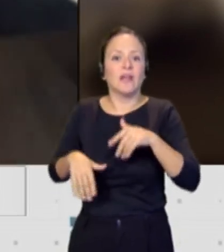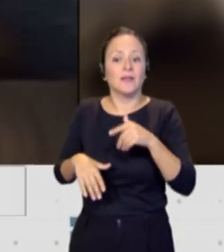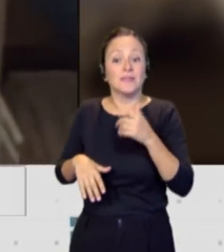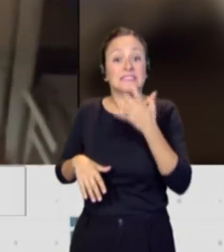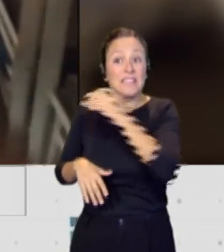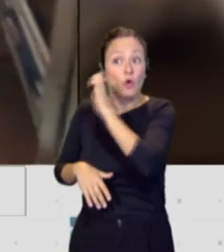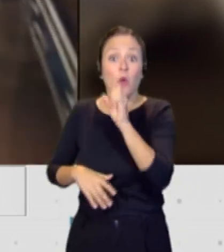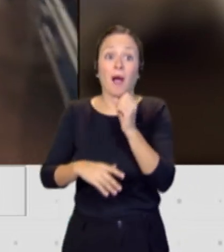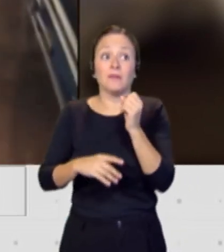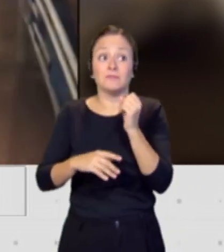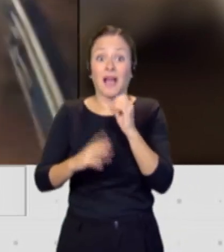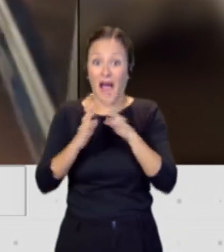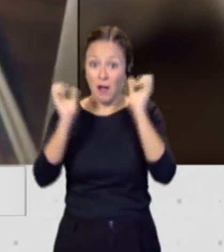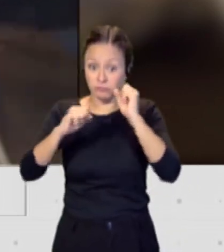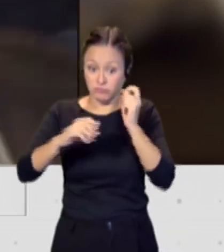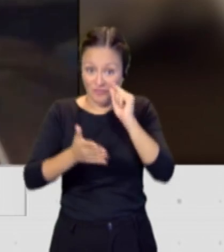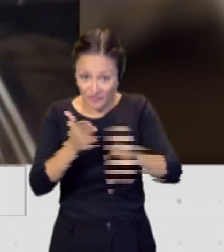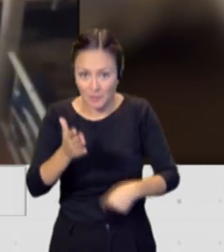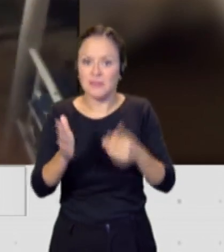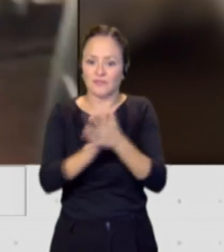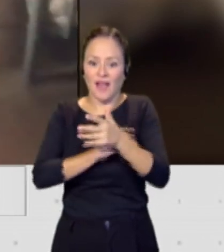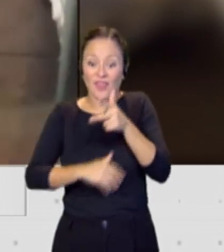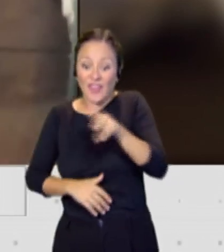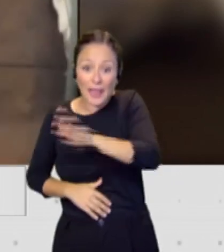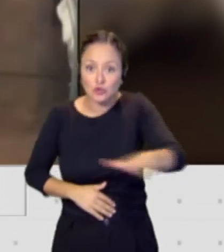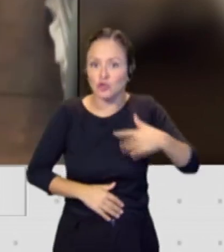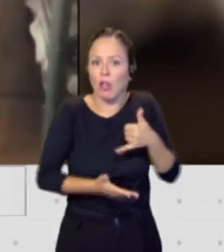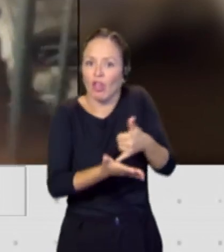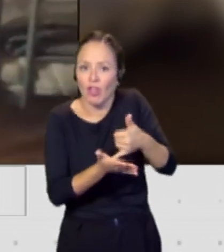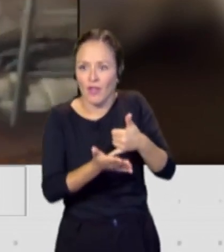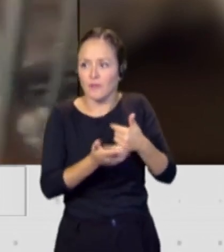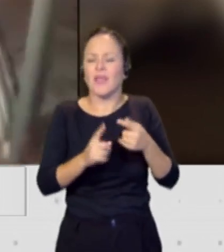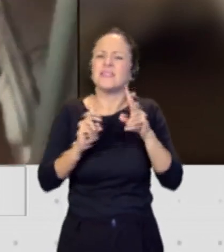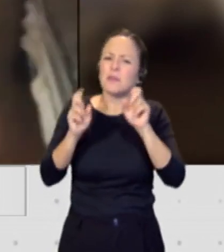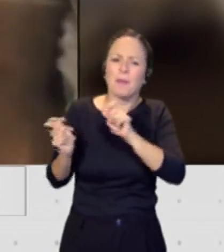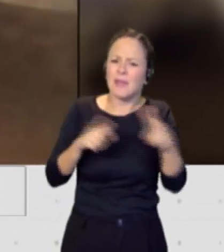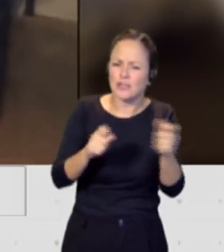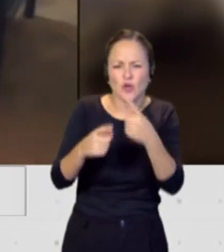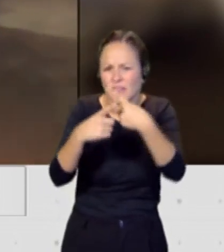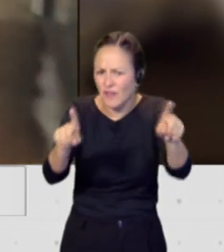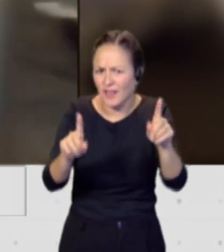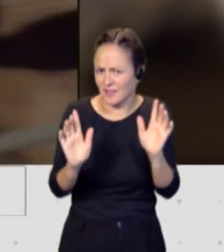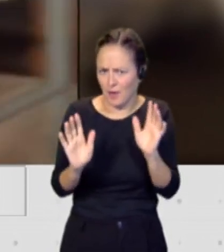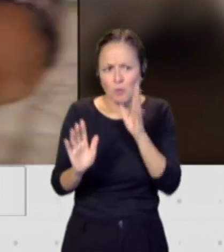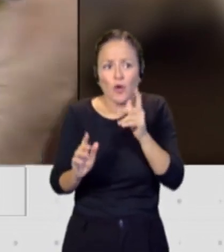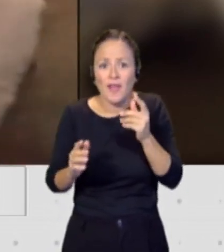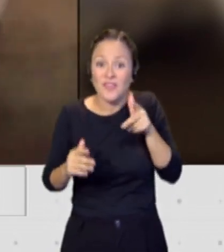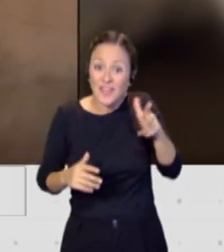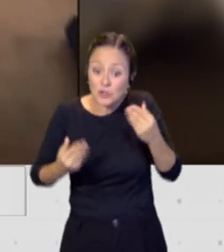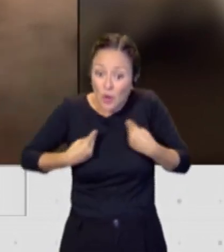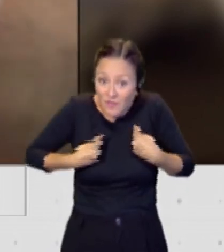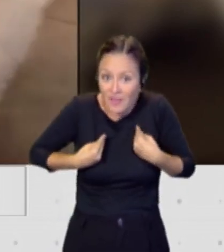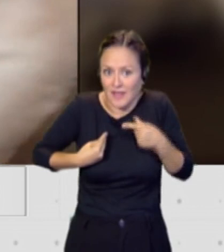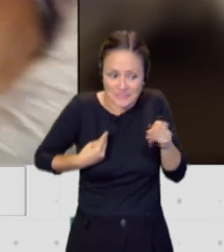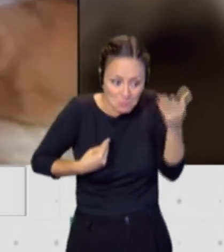dicho que una cosa es el control migratorio y otra cosa son los derechos humanos, entre ellos el derecho a la vida, y que un país democrático no puede violentar